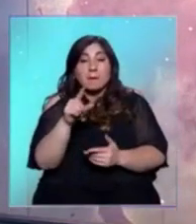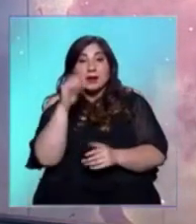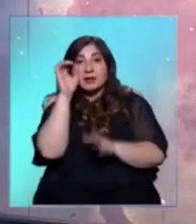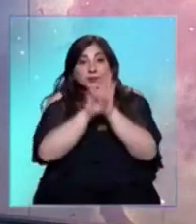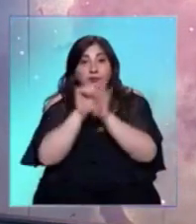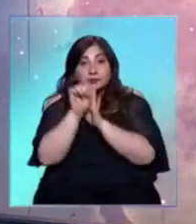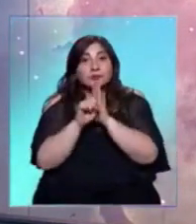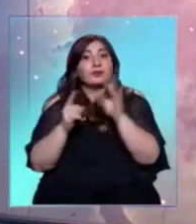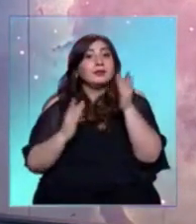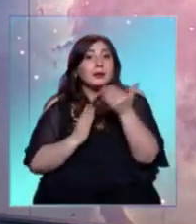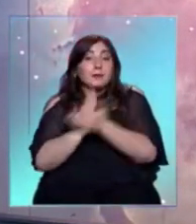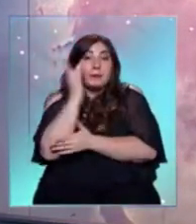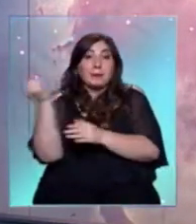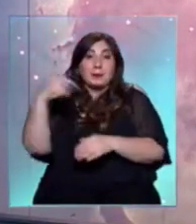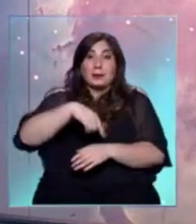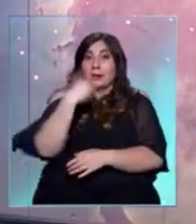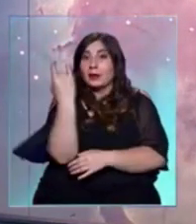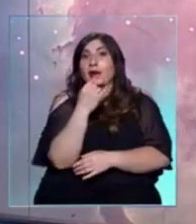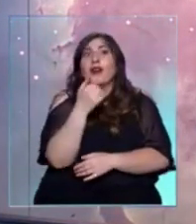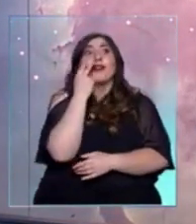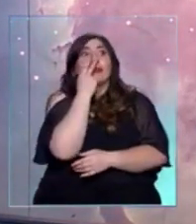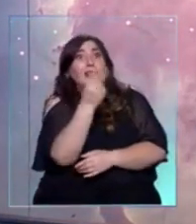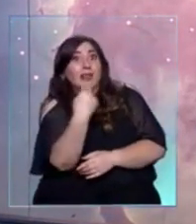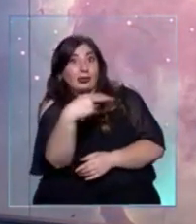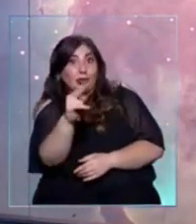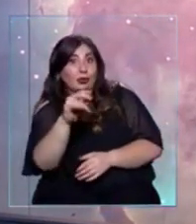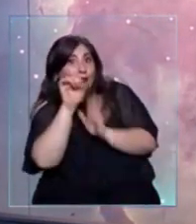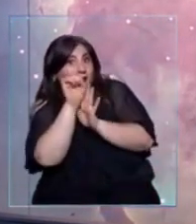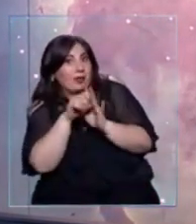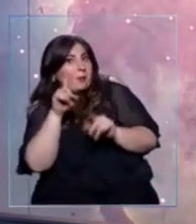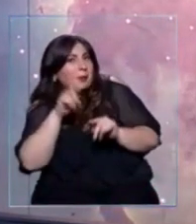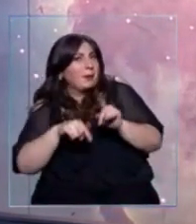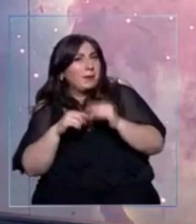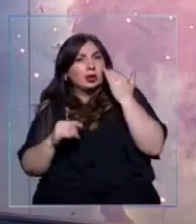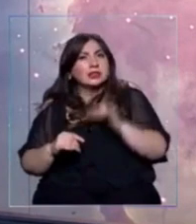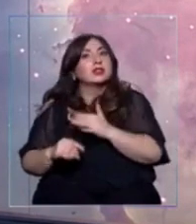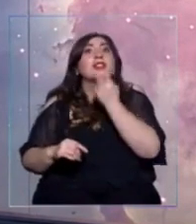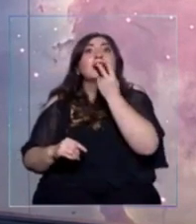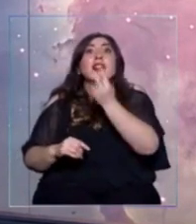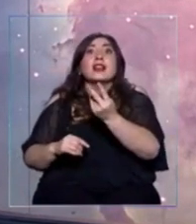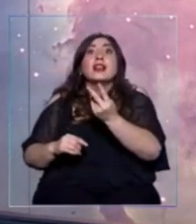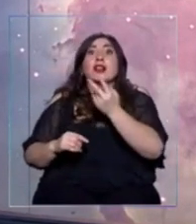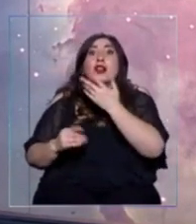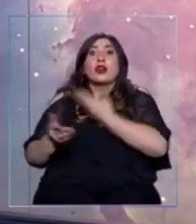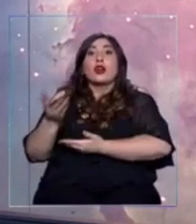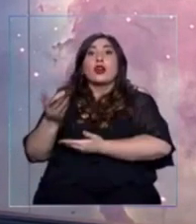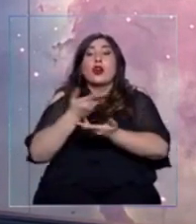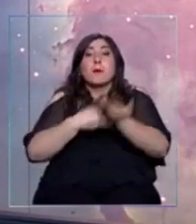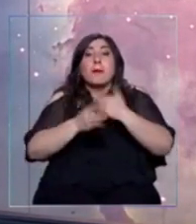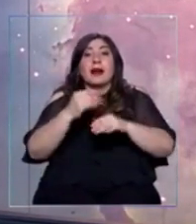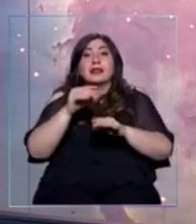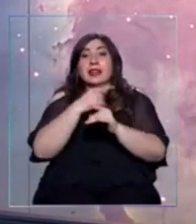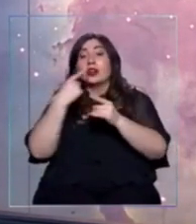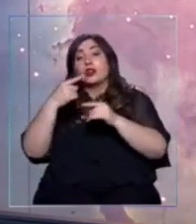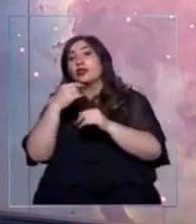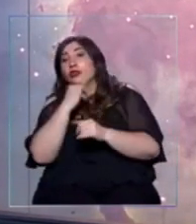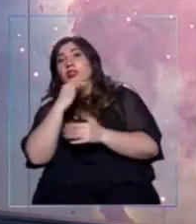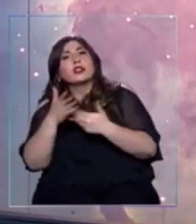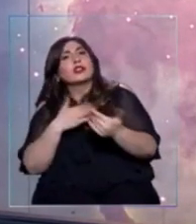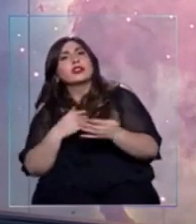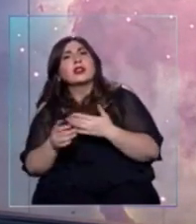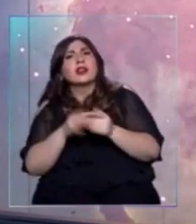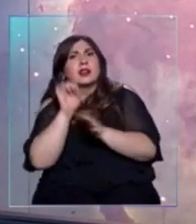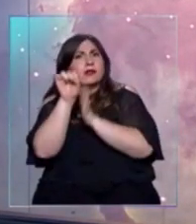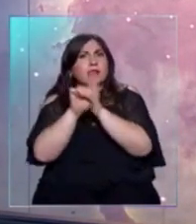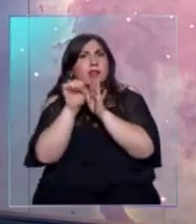súper raro que llegara a la universidad y que todos, oye, vi tu video con tu primo chico, y yo, pero ¿cómo lo viste? No, es que lo compartieron la otra vez, no sé dónde, y de repente